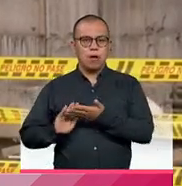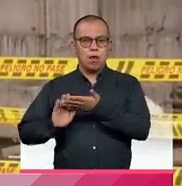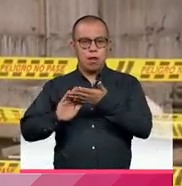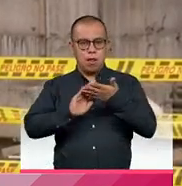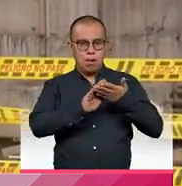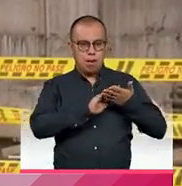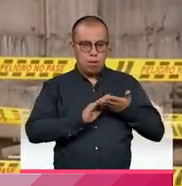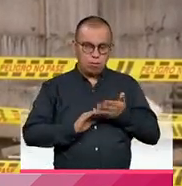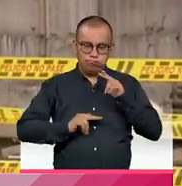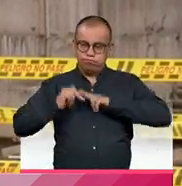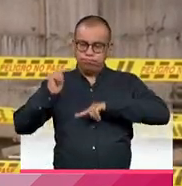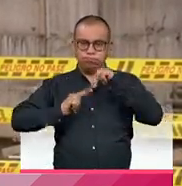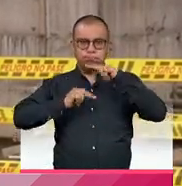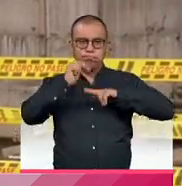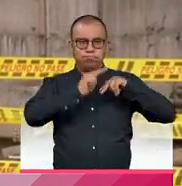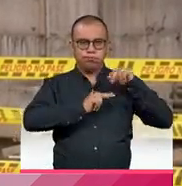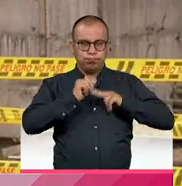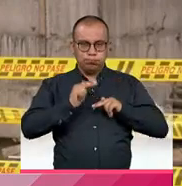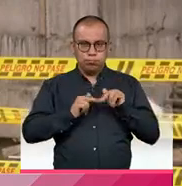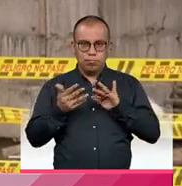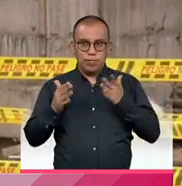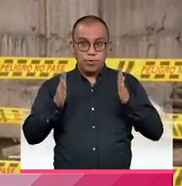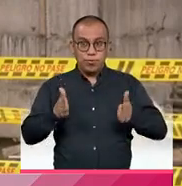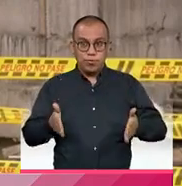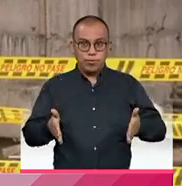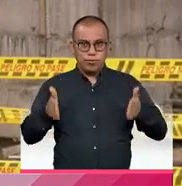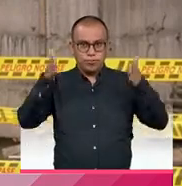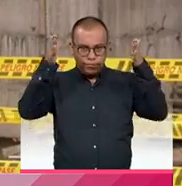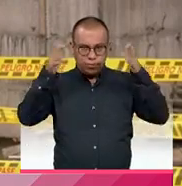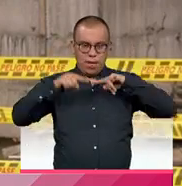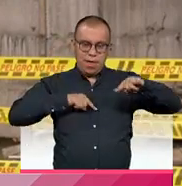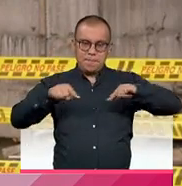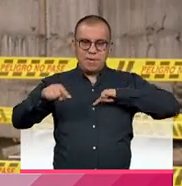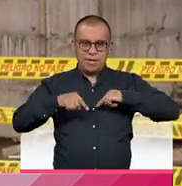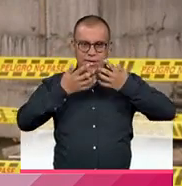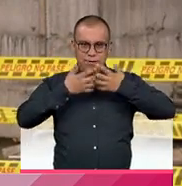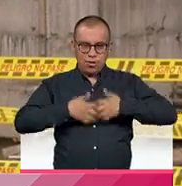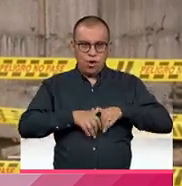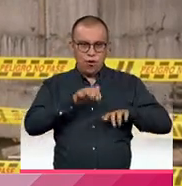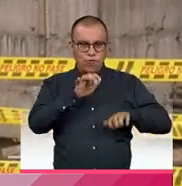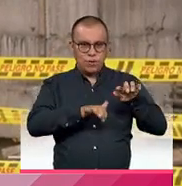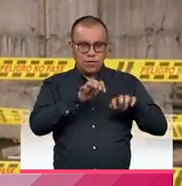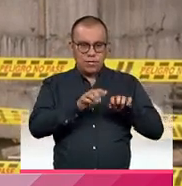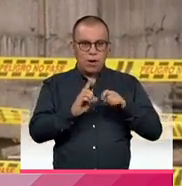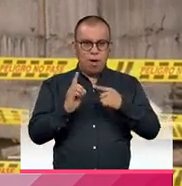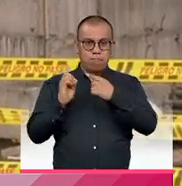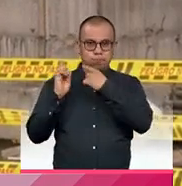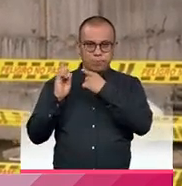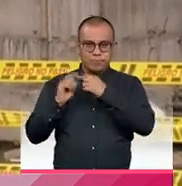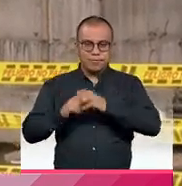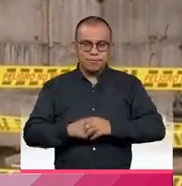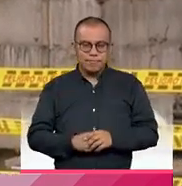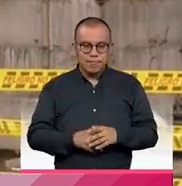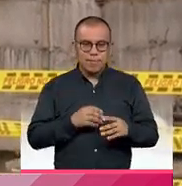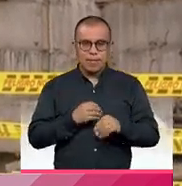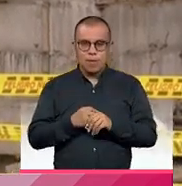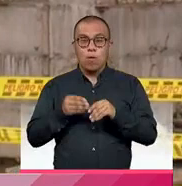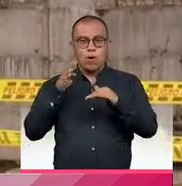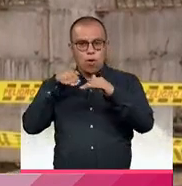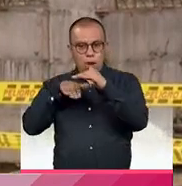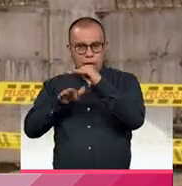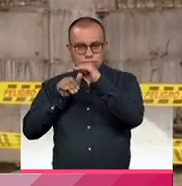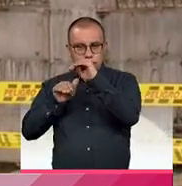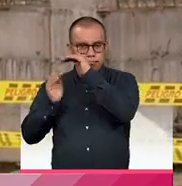se construyó una zona administrativa, que es el que vemos ahí al fondo, una zona de almacén